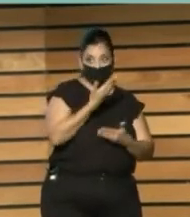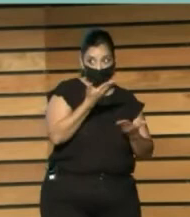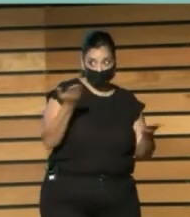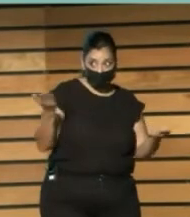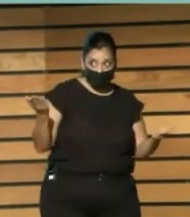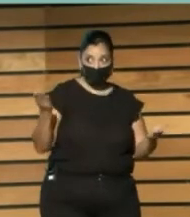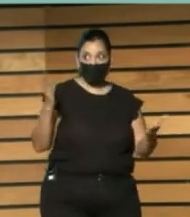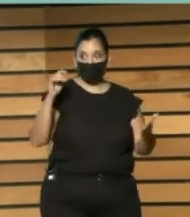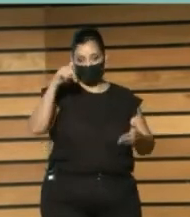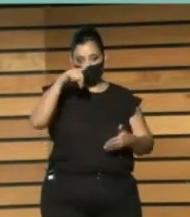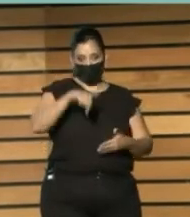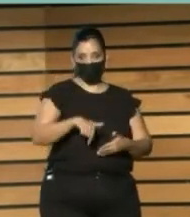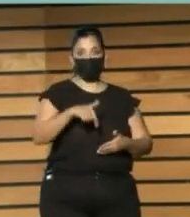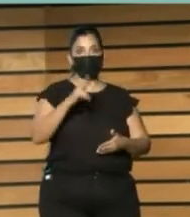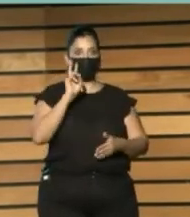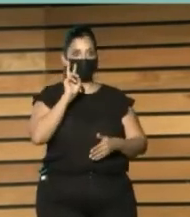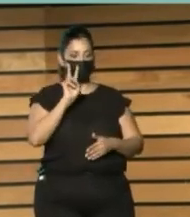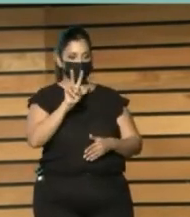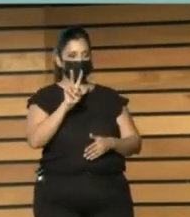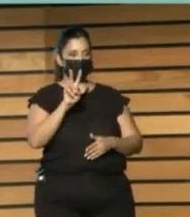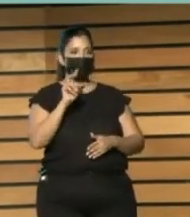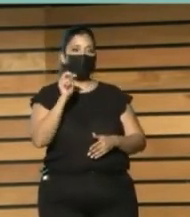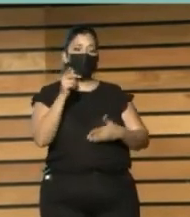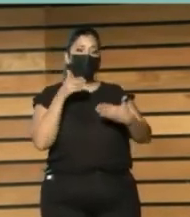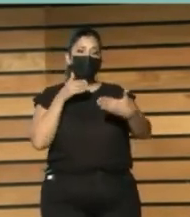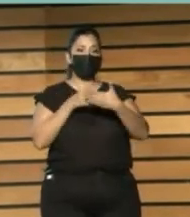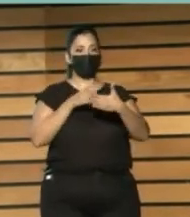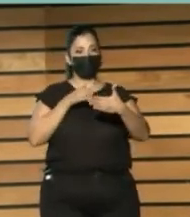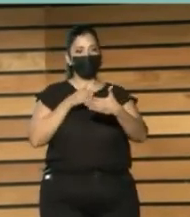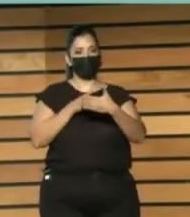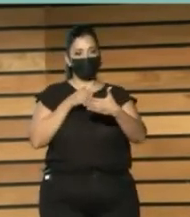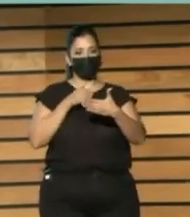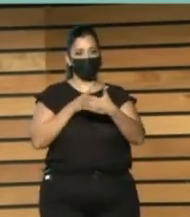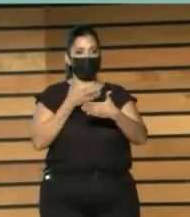Que aquí Hay ciertos retos Como por ejemplo